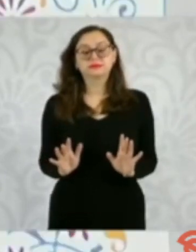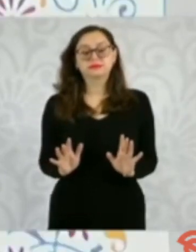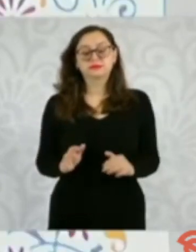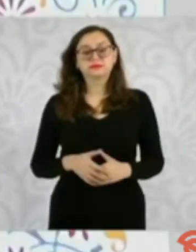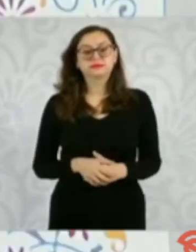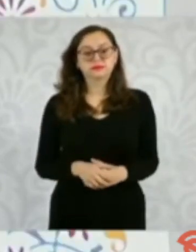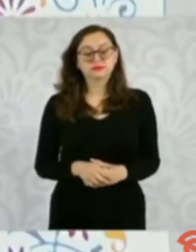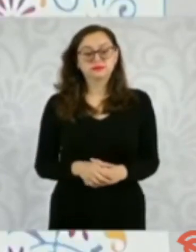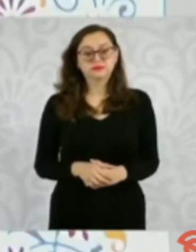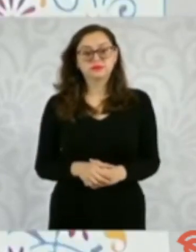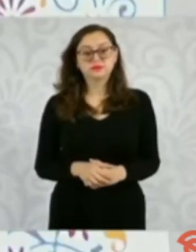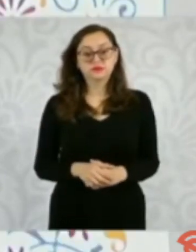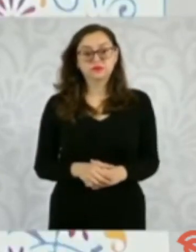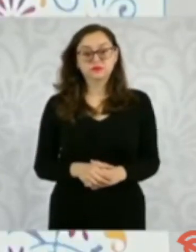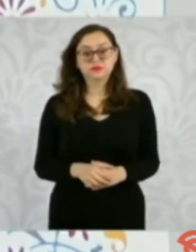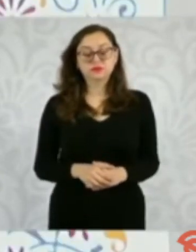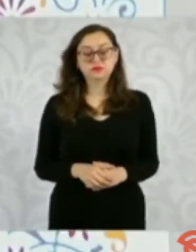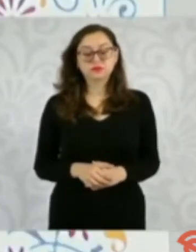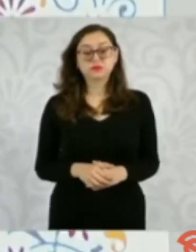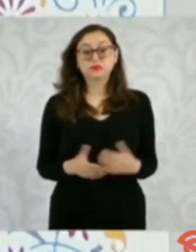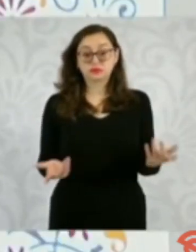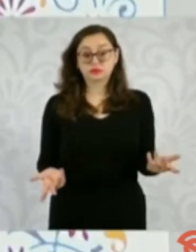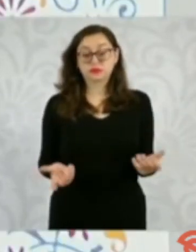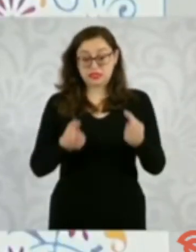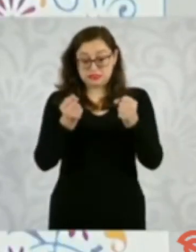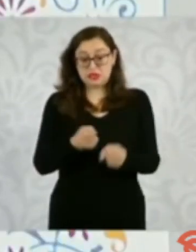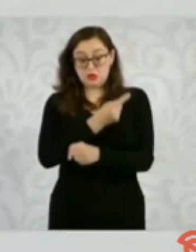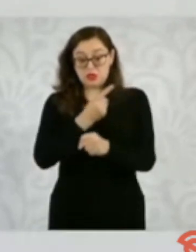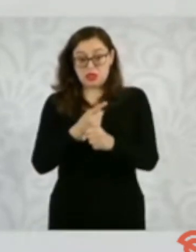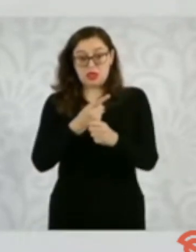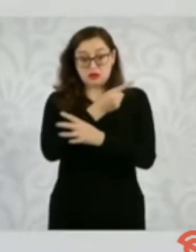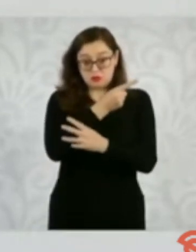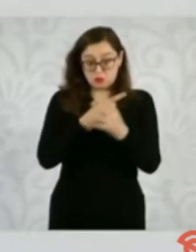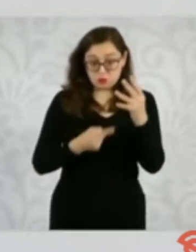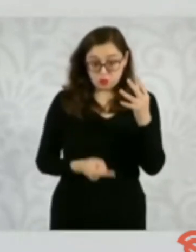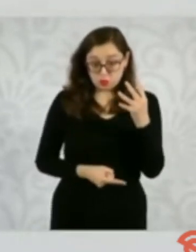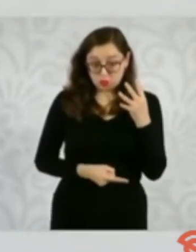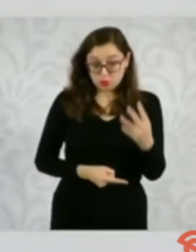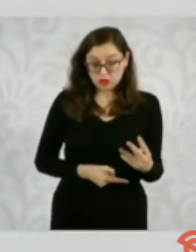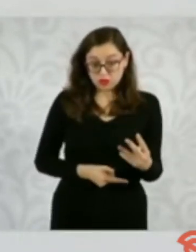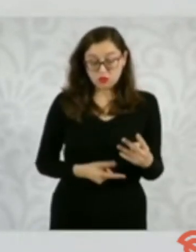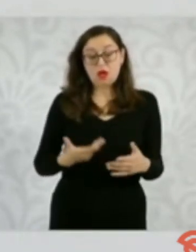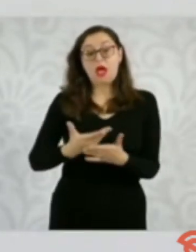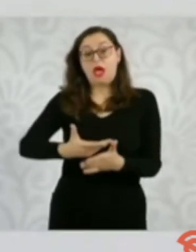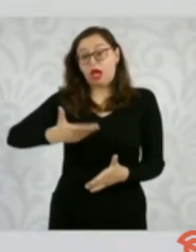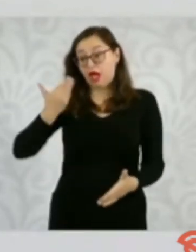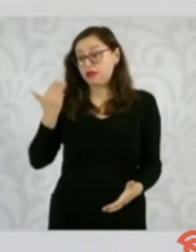Entonces, estos cuatro ejes de seguridad los planteamos en campaña.